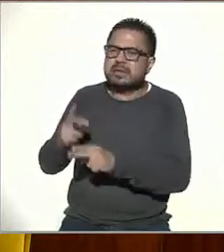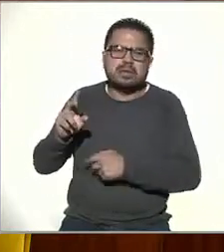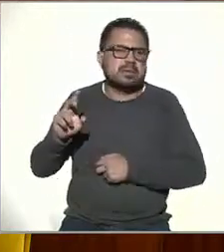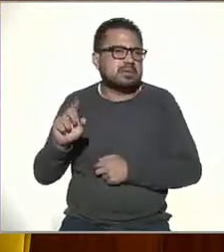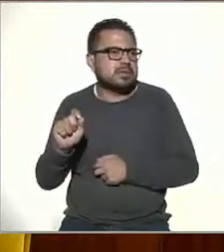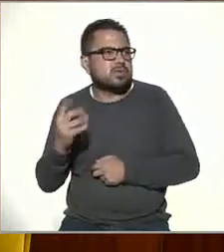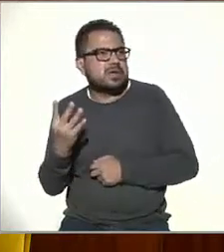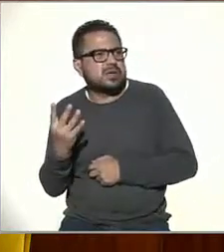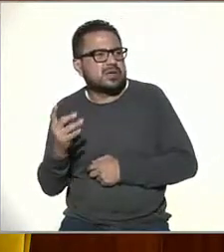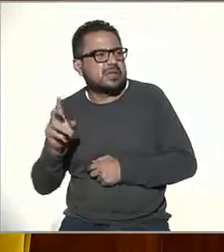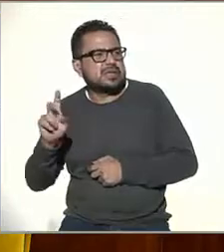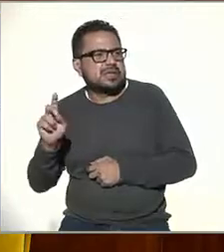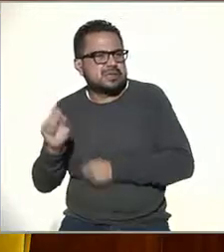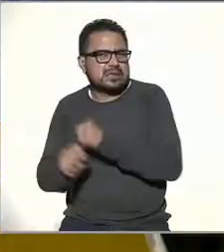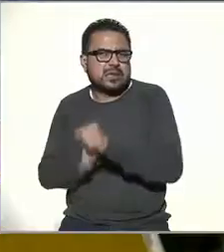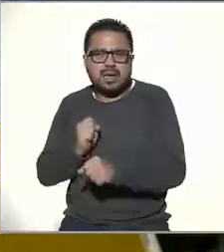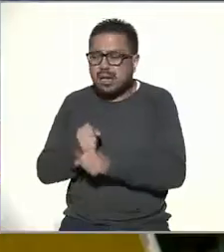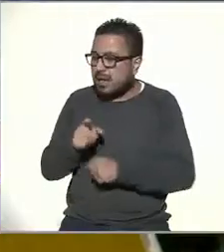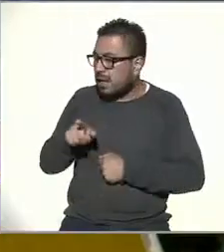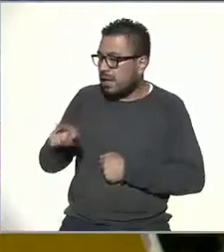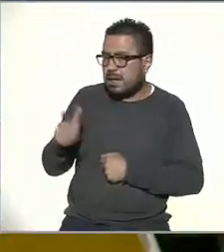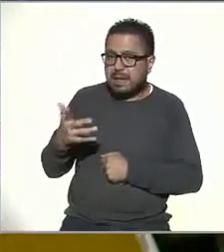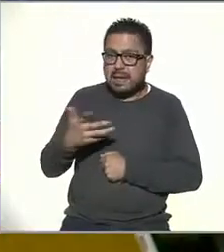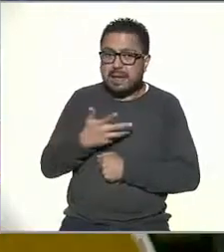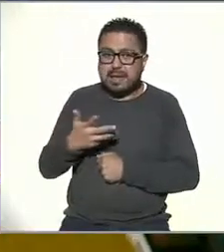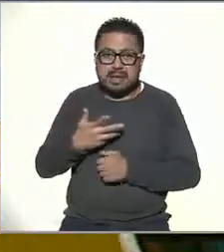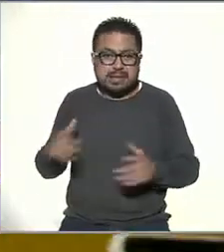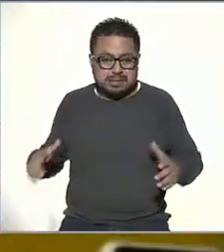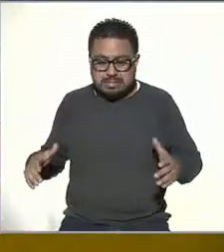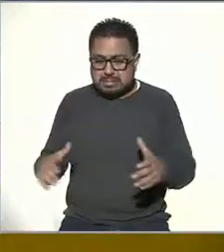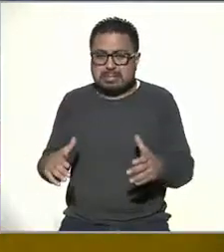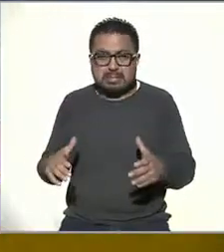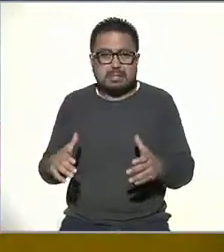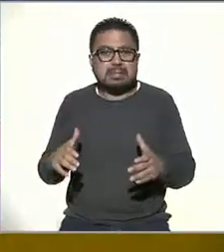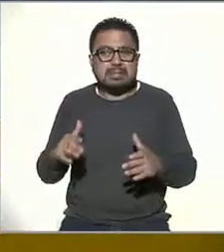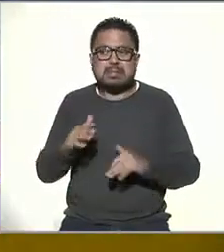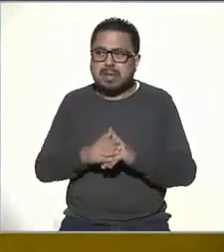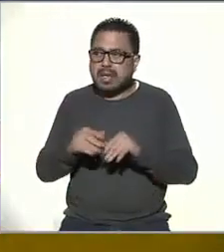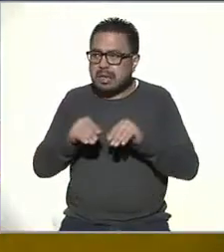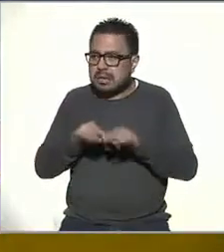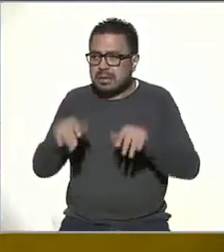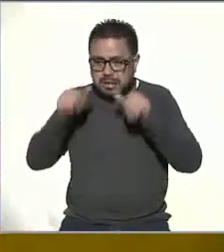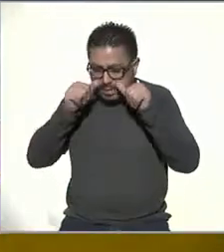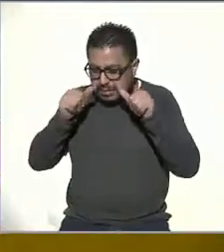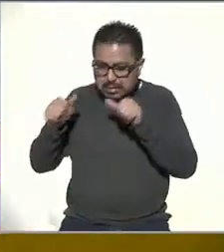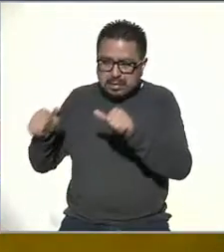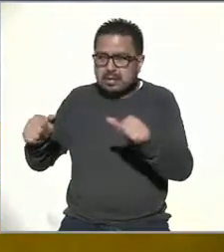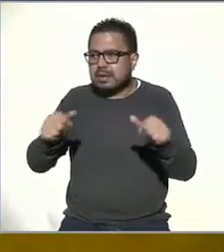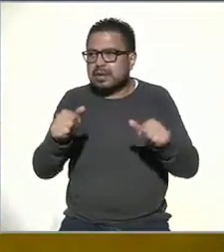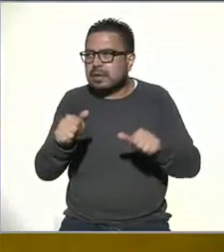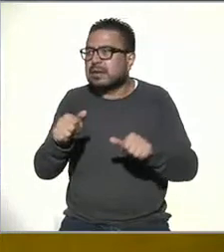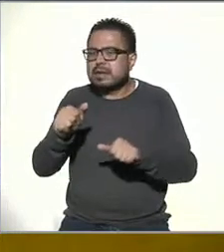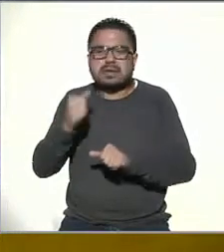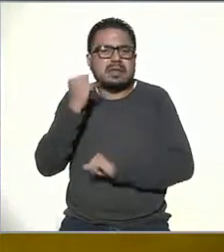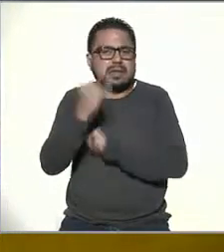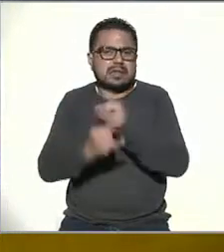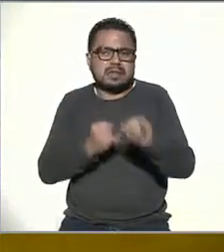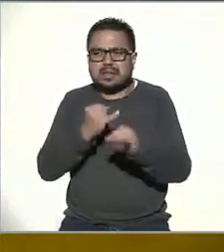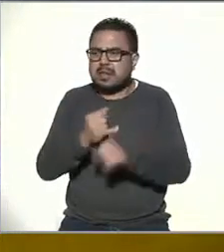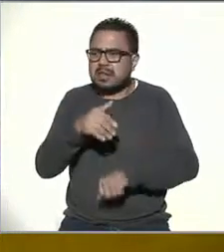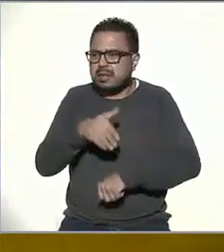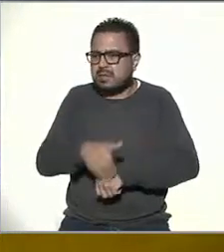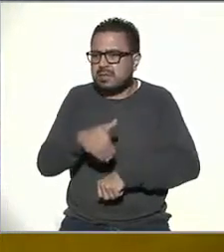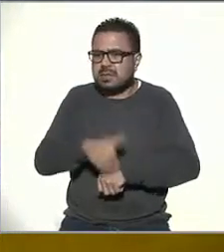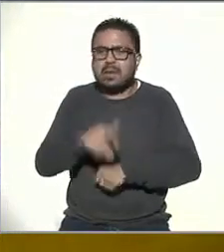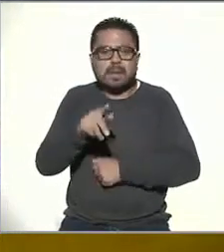años. Casi ahí ya tenemos una población muy cubierta, parecida a lo mejor a indicadores internacionales.